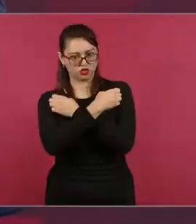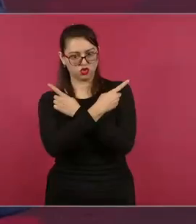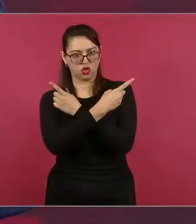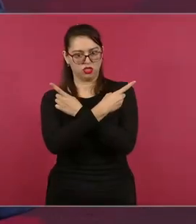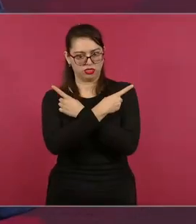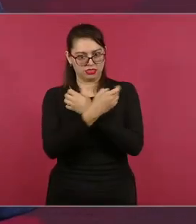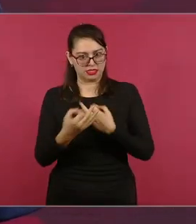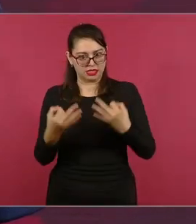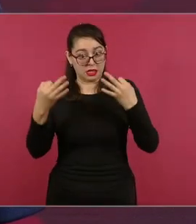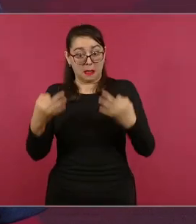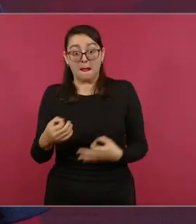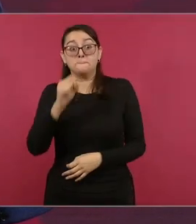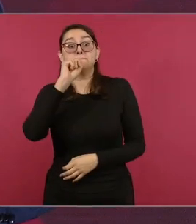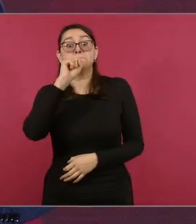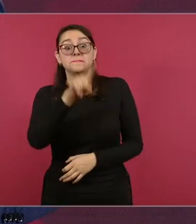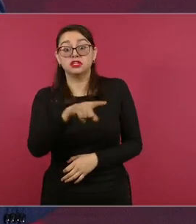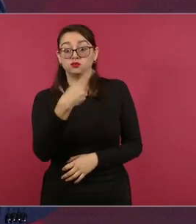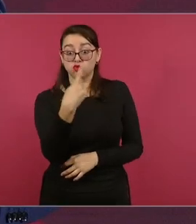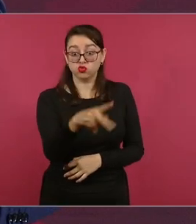conservadurismo